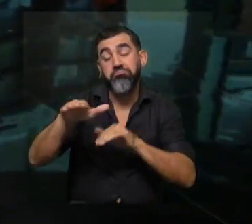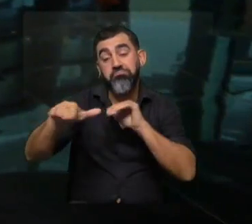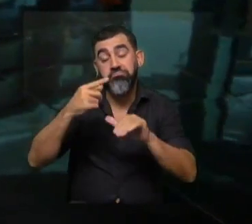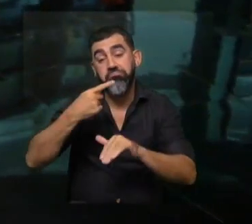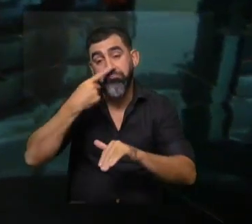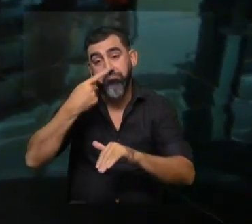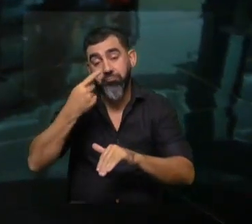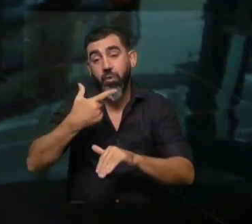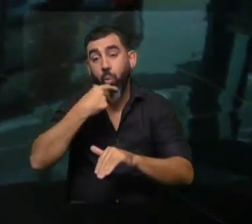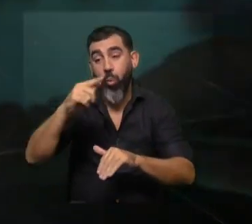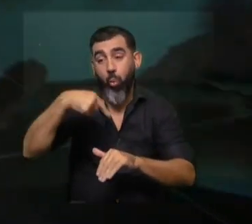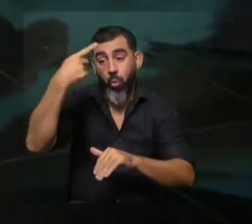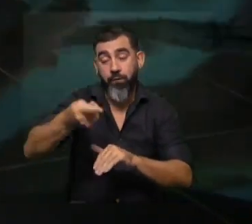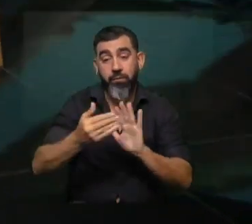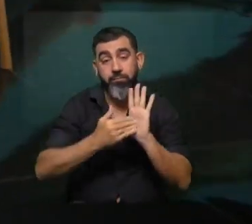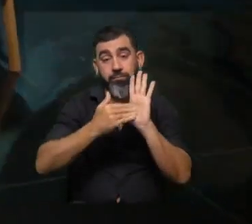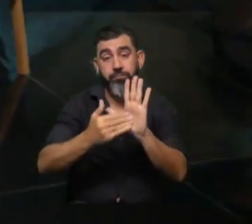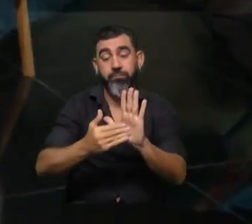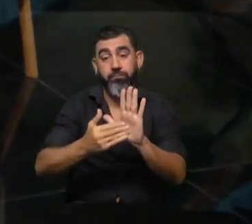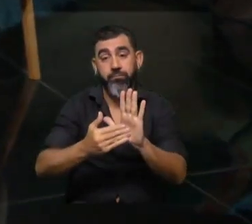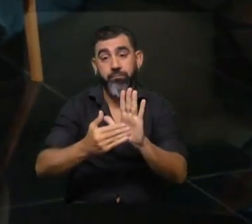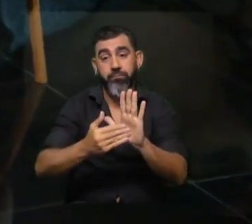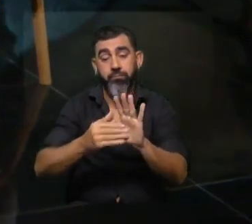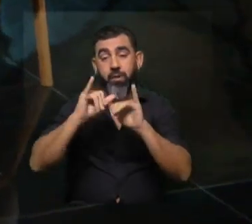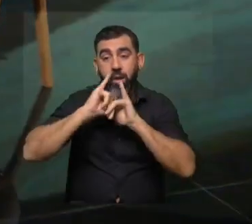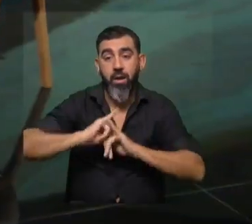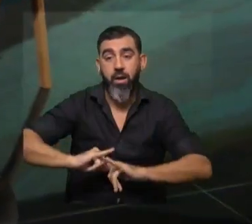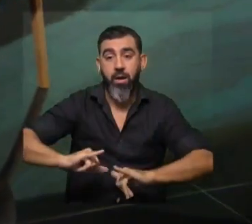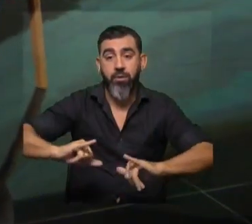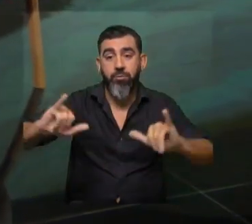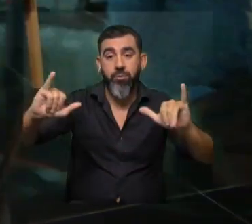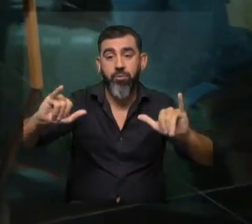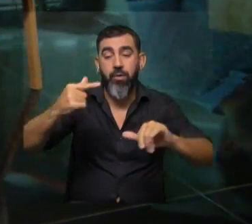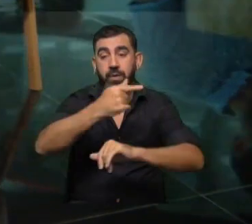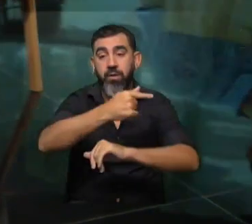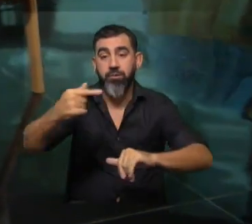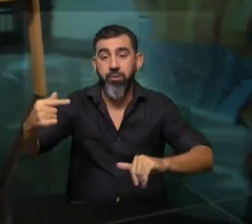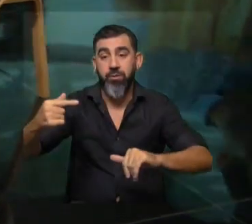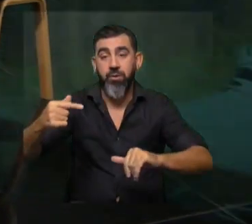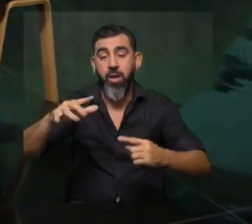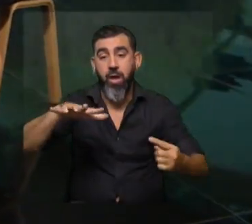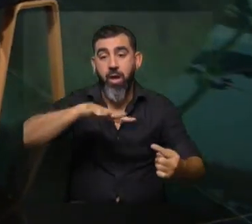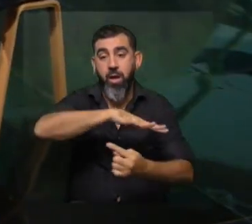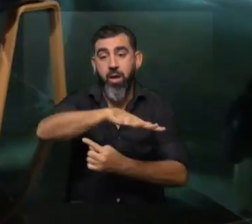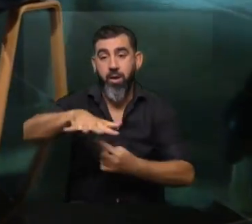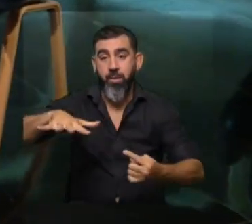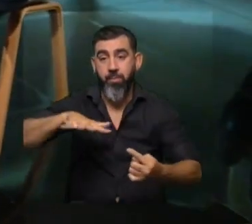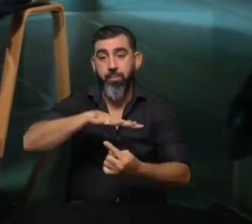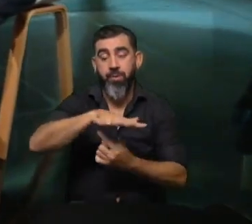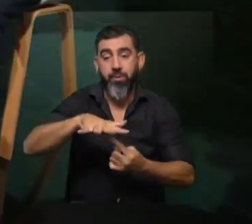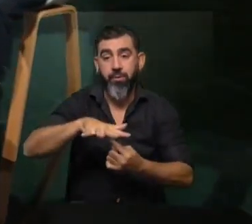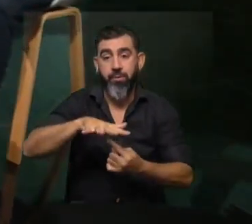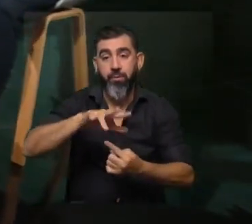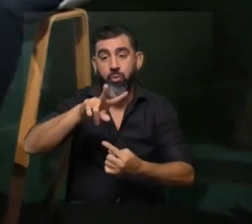el jueves que viene se presenta en el lanzamiento de la semana del medio ambiente dos